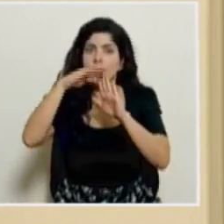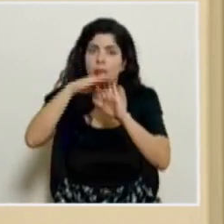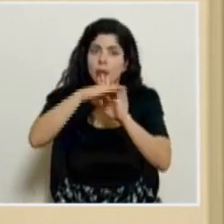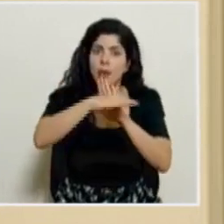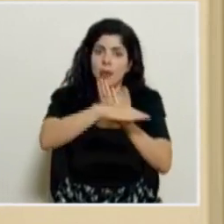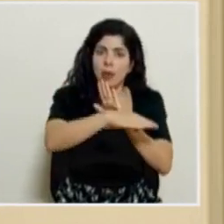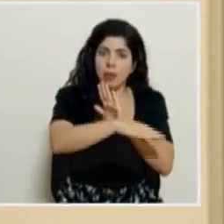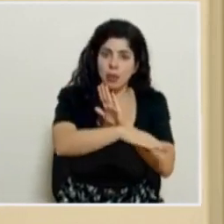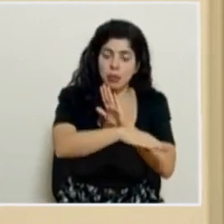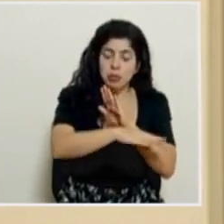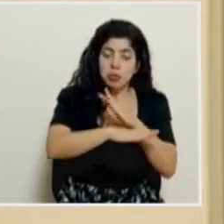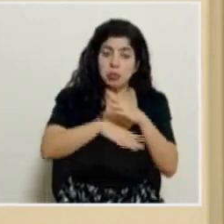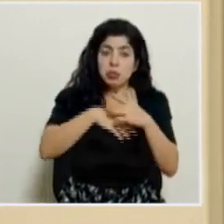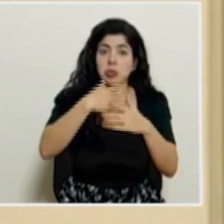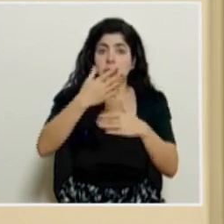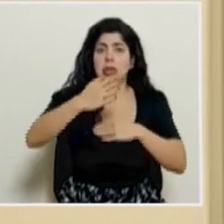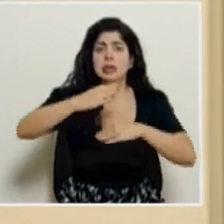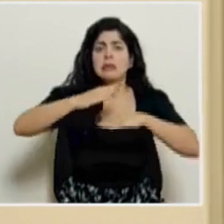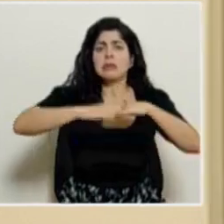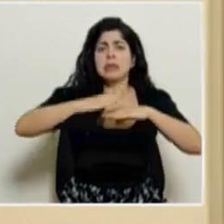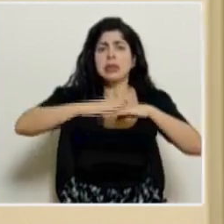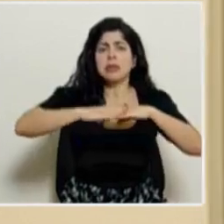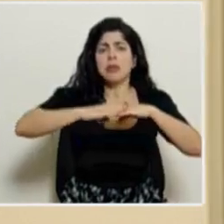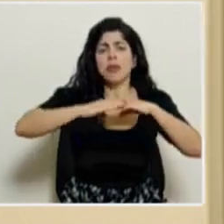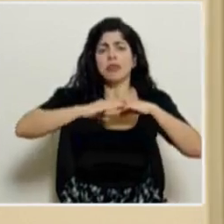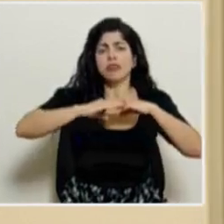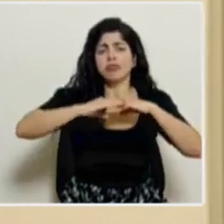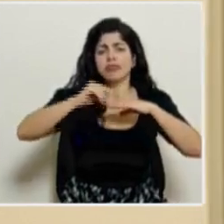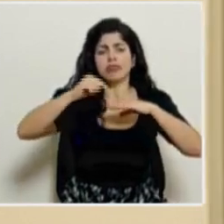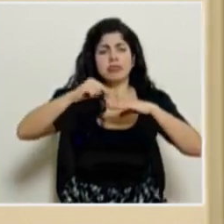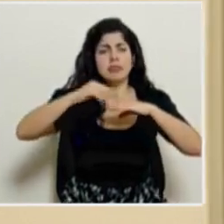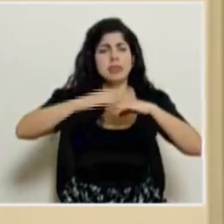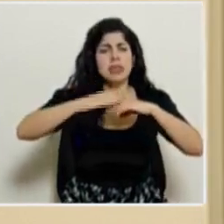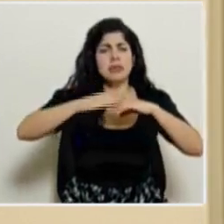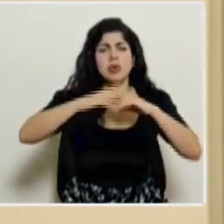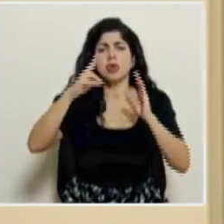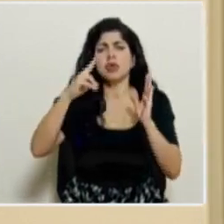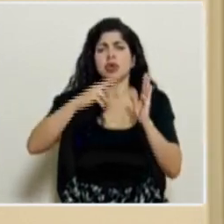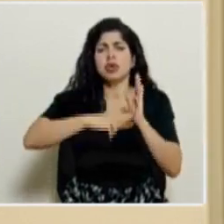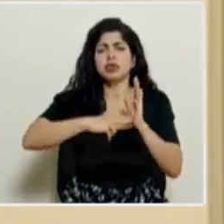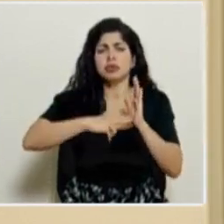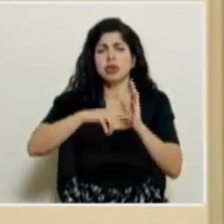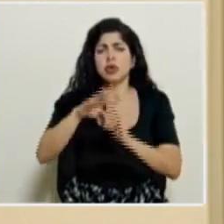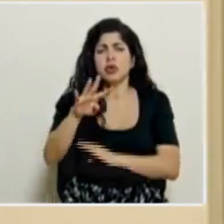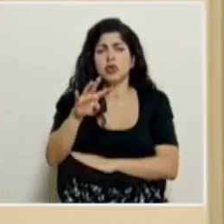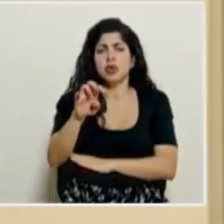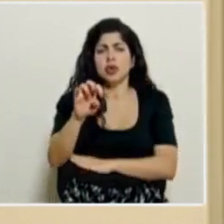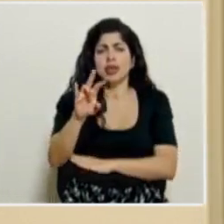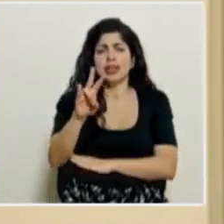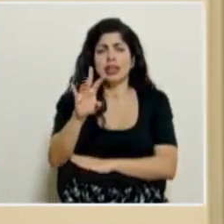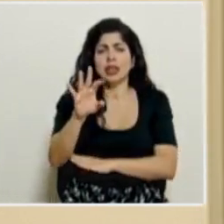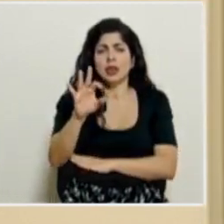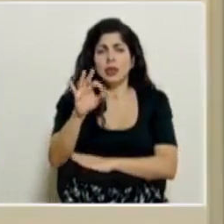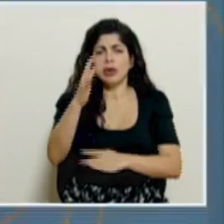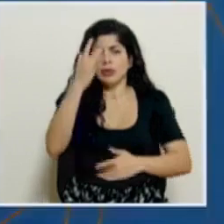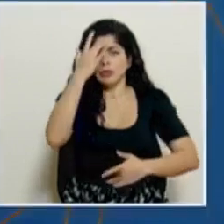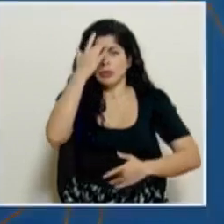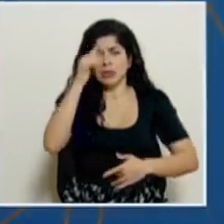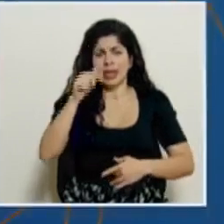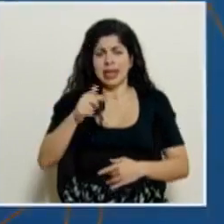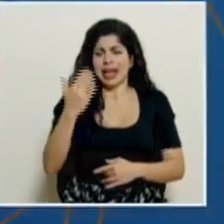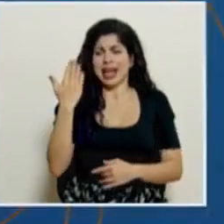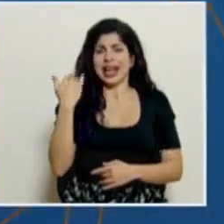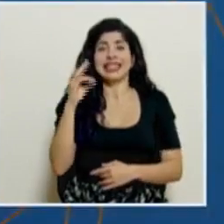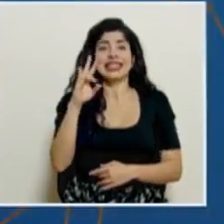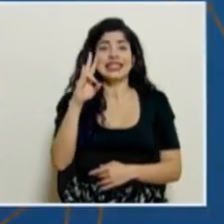y llegamos a un punto mínimo en donde se reportaron 2.479 casos. Eso fue hace